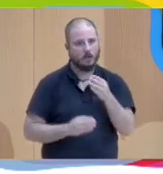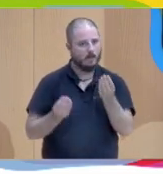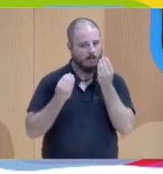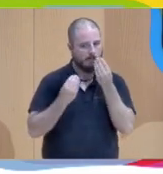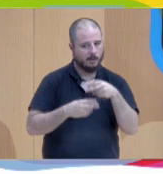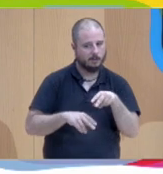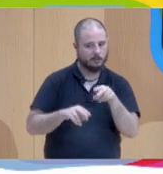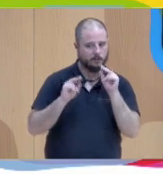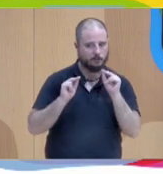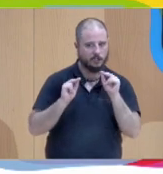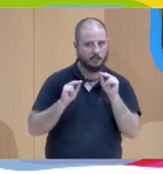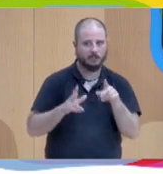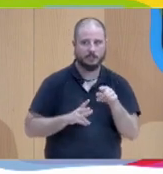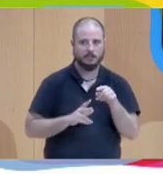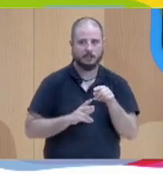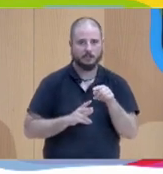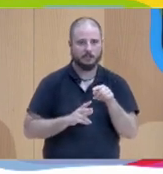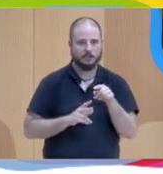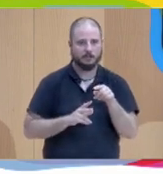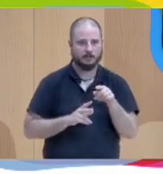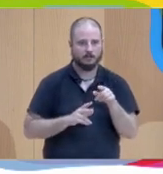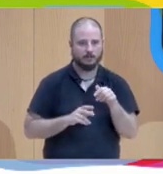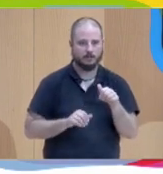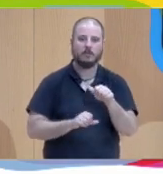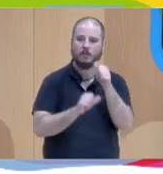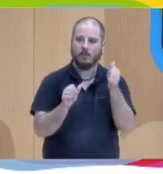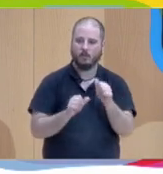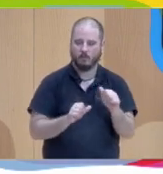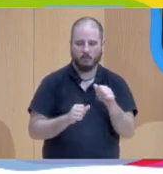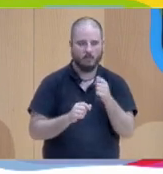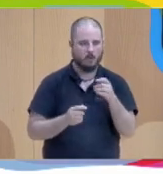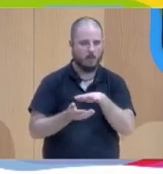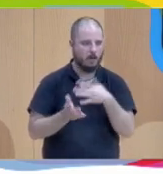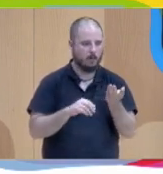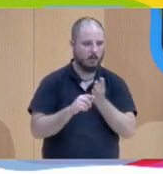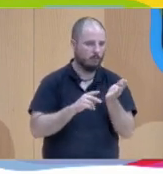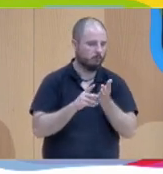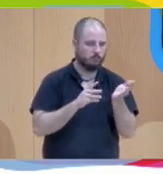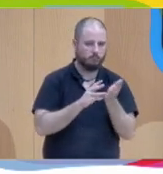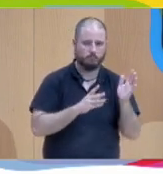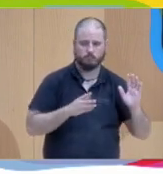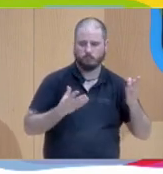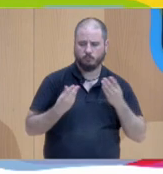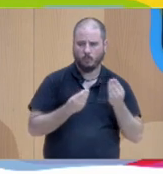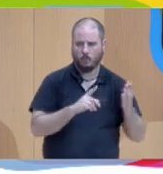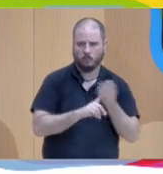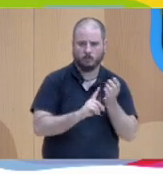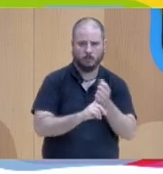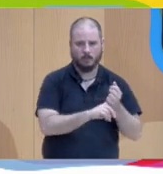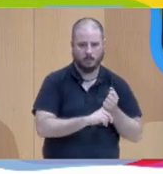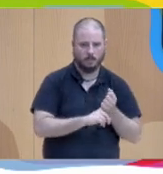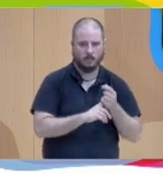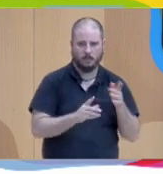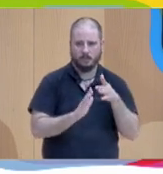pues obviamente he encontrado muchas formas de aplicarlo y he encontrado el